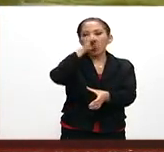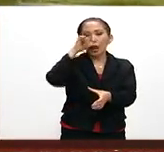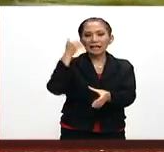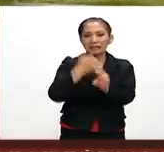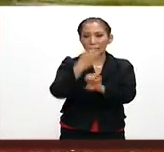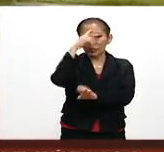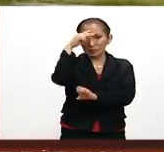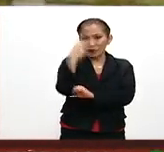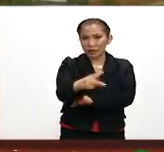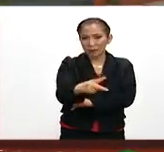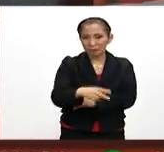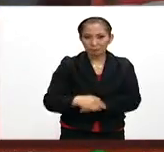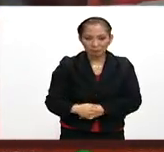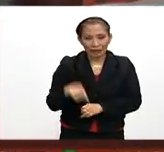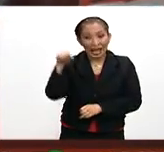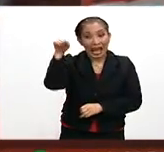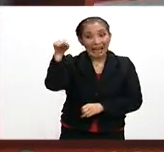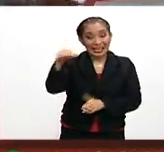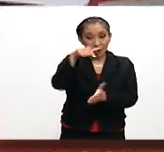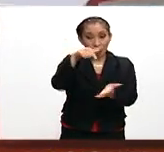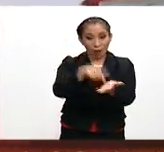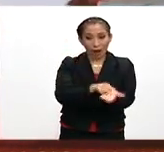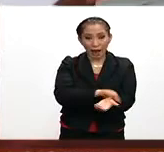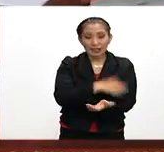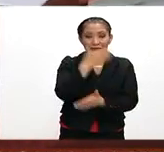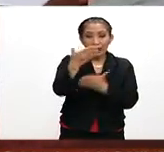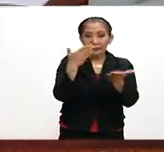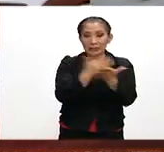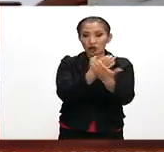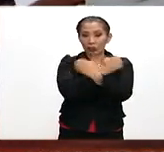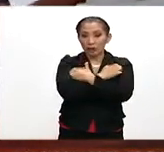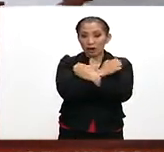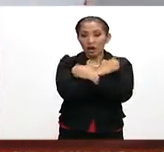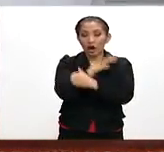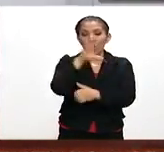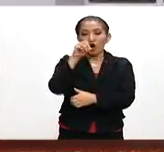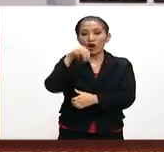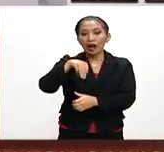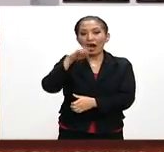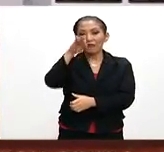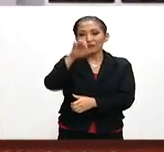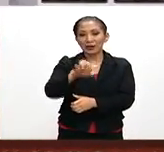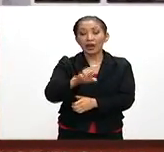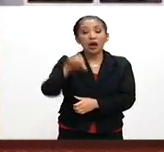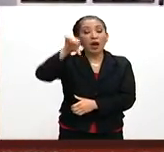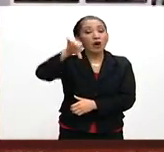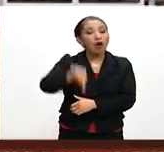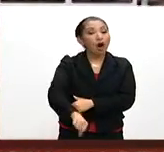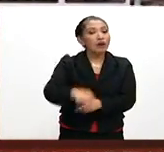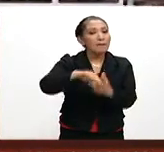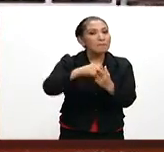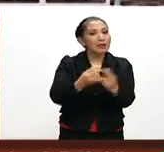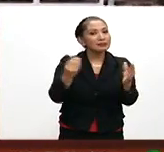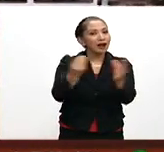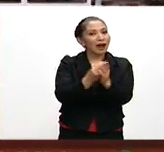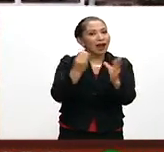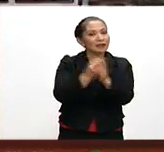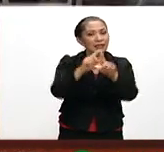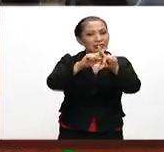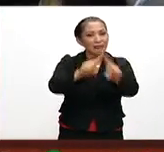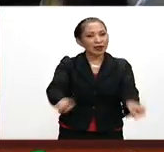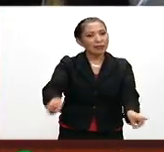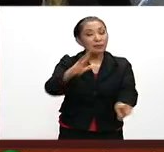en el Estado de México. Hasta aquí llegan los servicios educativos de CONAFE. Hoy, el inicio de clase será